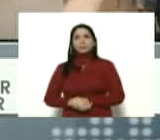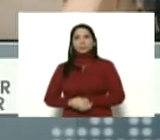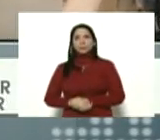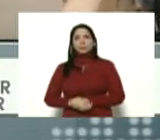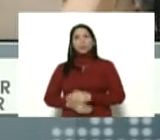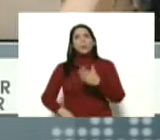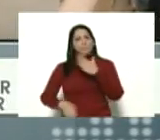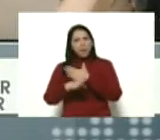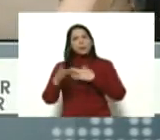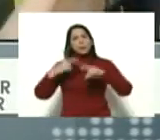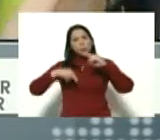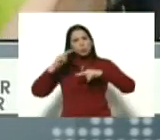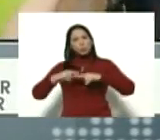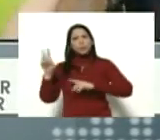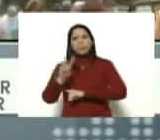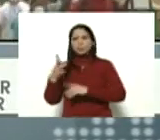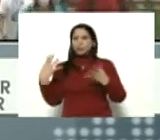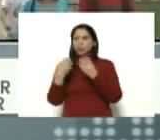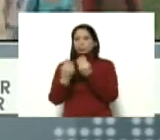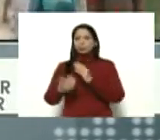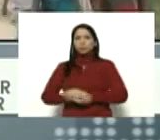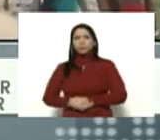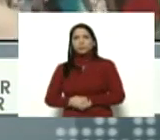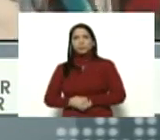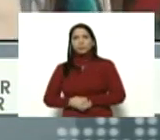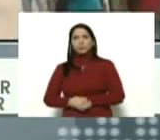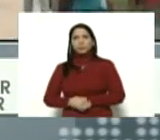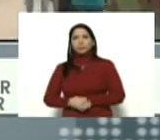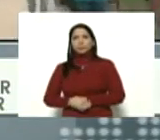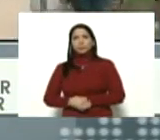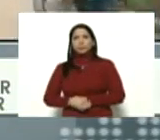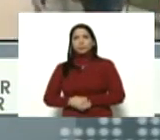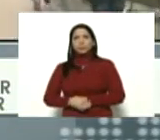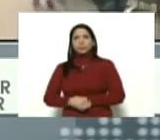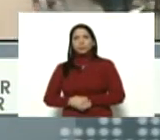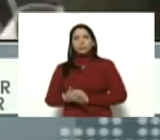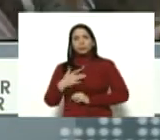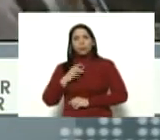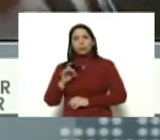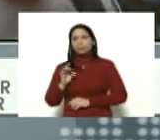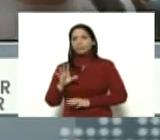vamos a construir a Venezuela juntos y juntos. Qué dolor